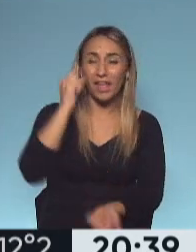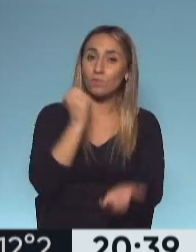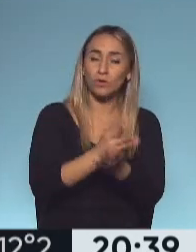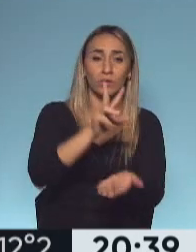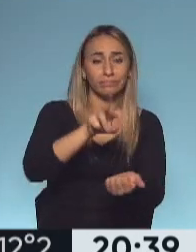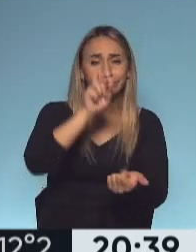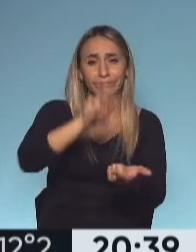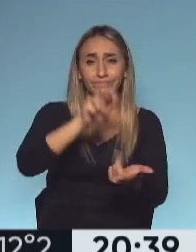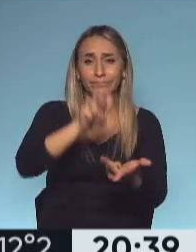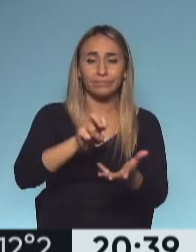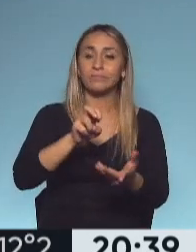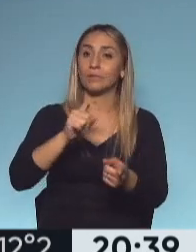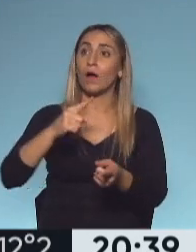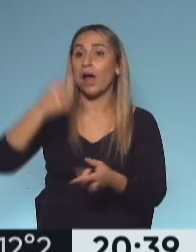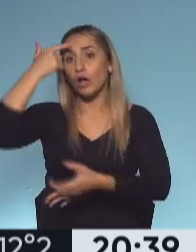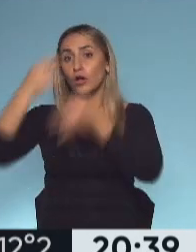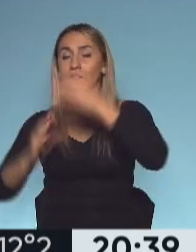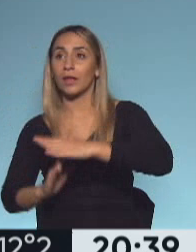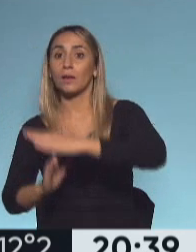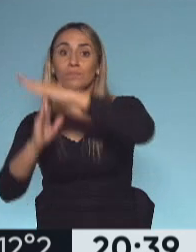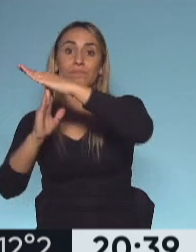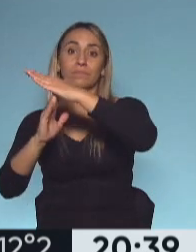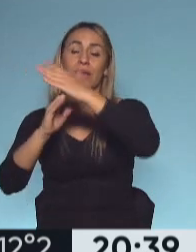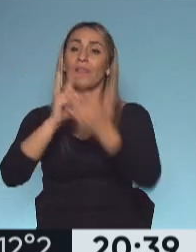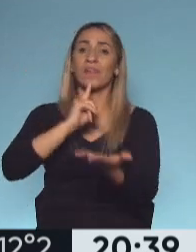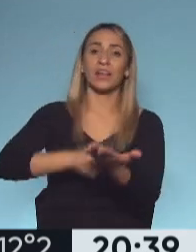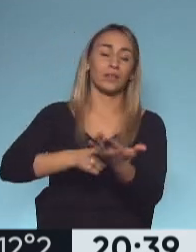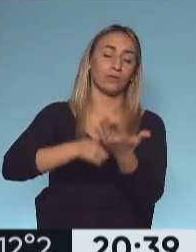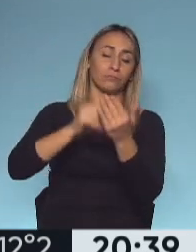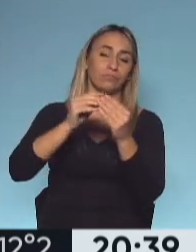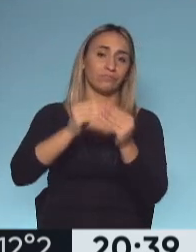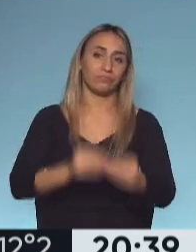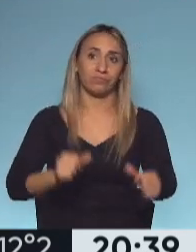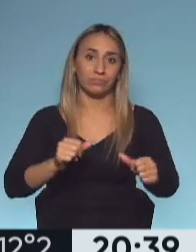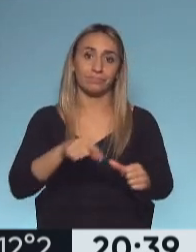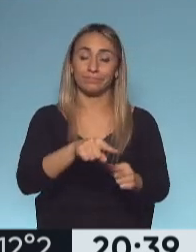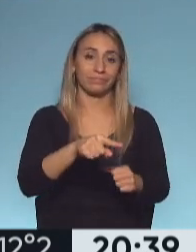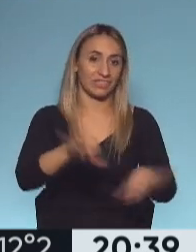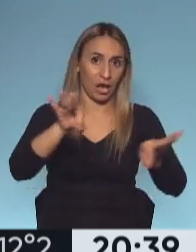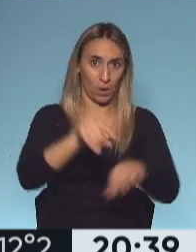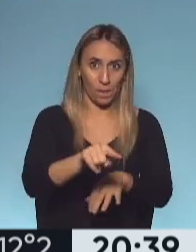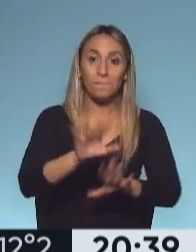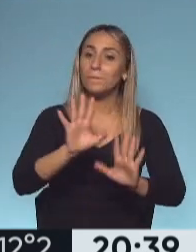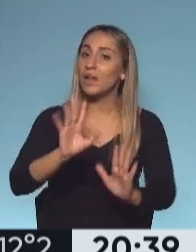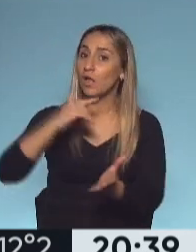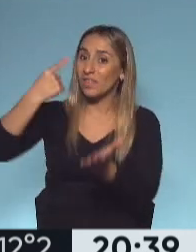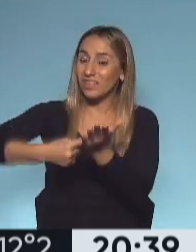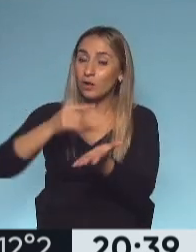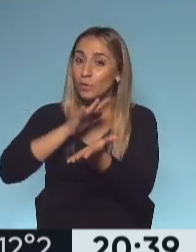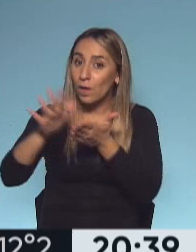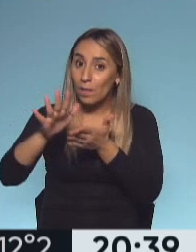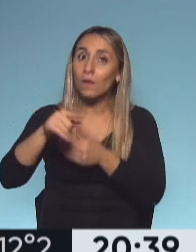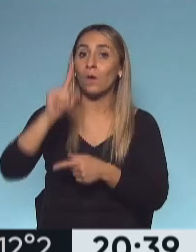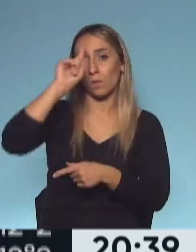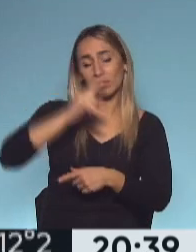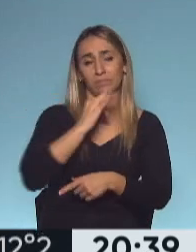corte, cayó el DNU, nada de eso pasó. Pero ahora ante el nuevo DNU le acaba de avisar que no puede computar